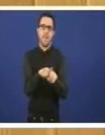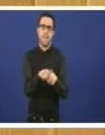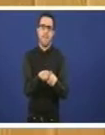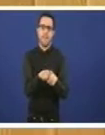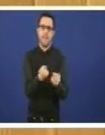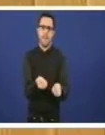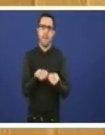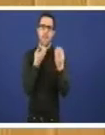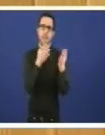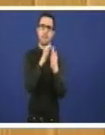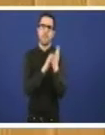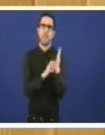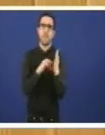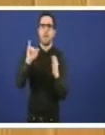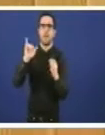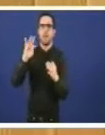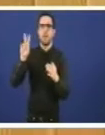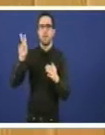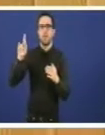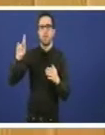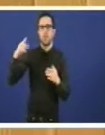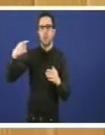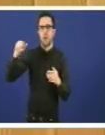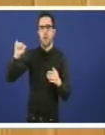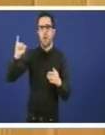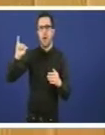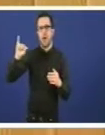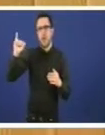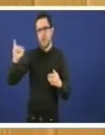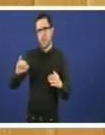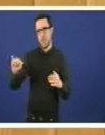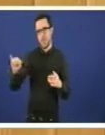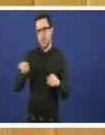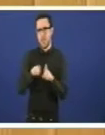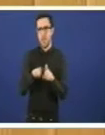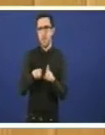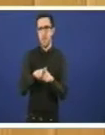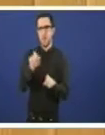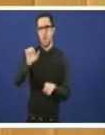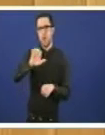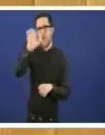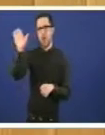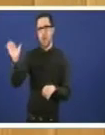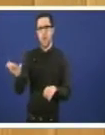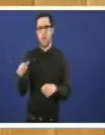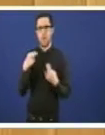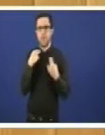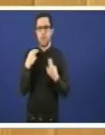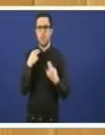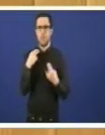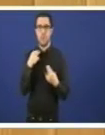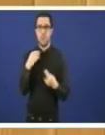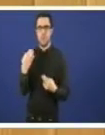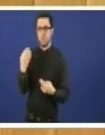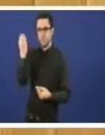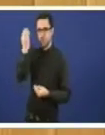Iturgaiz de un deputado que todas e todos un eurodeputado que supoño que todas as señorías do Partido Popular